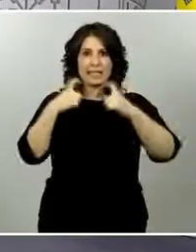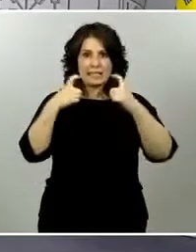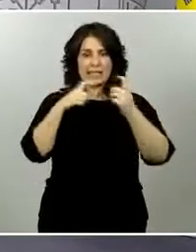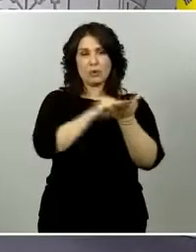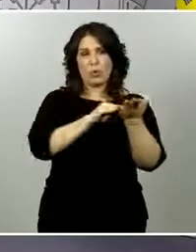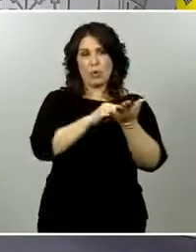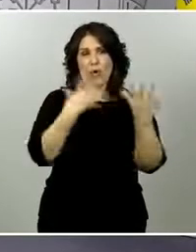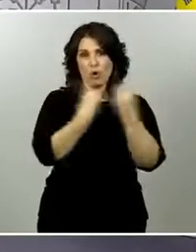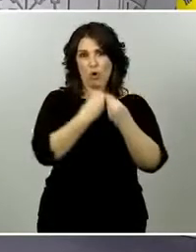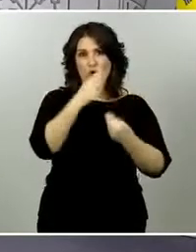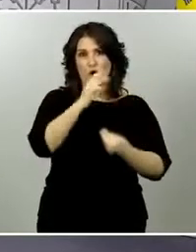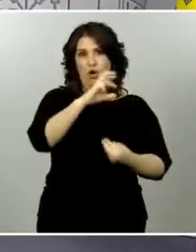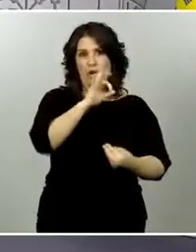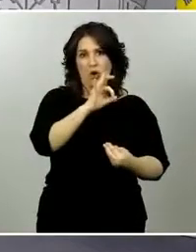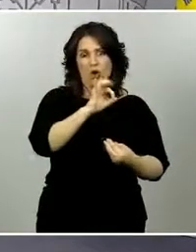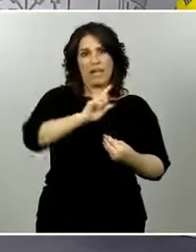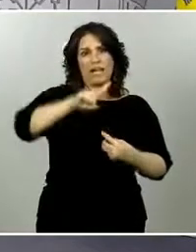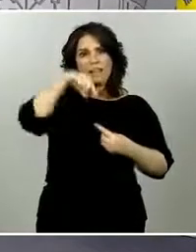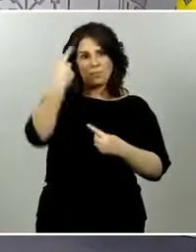adelante el correo